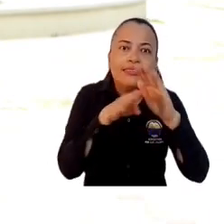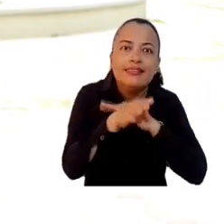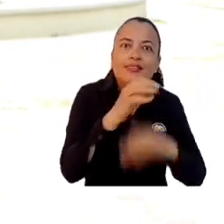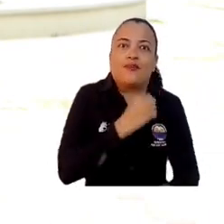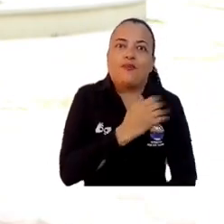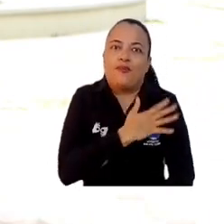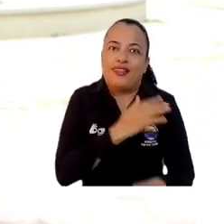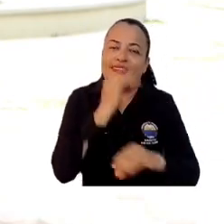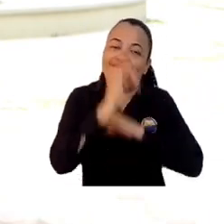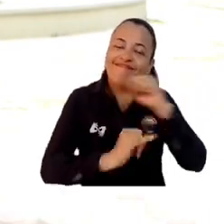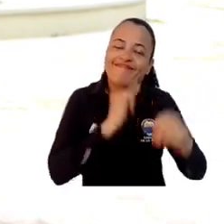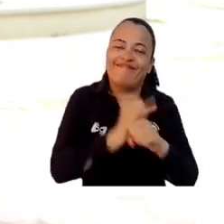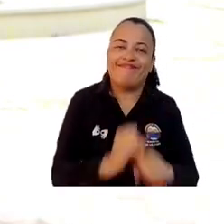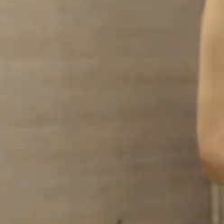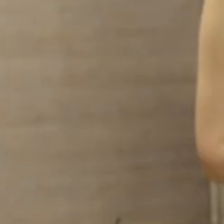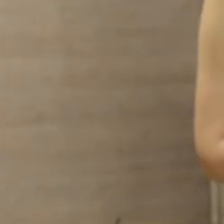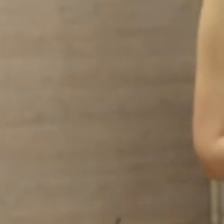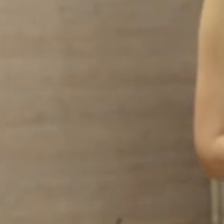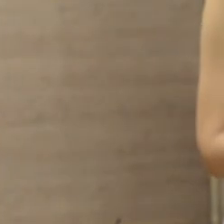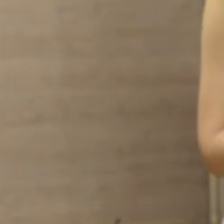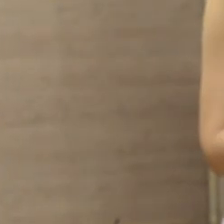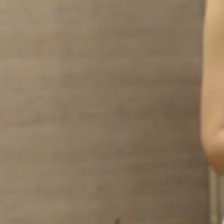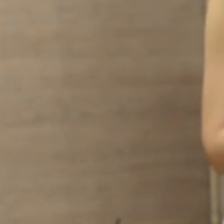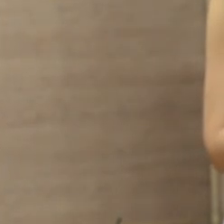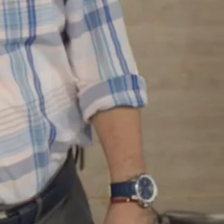a oportunidades internacionales